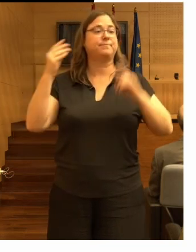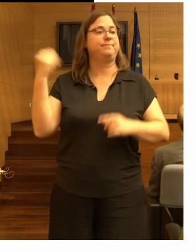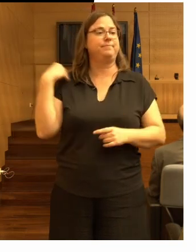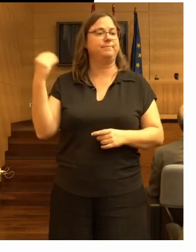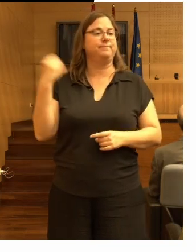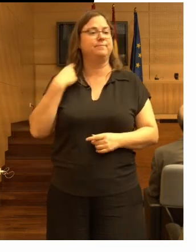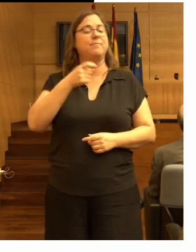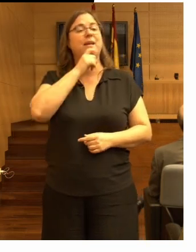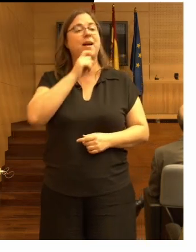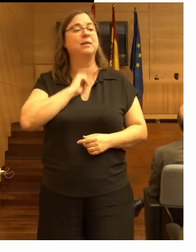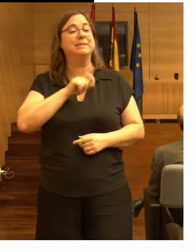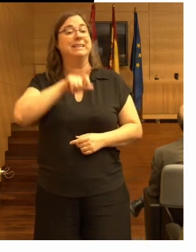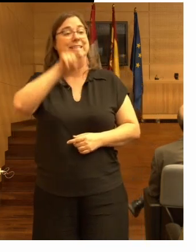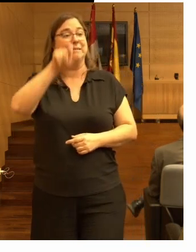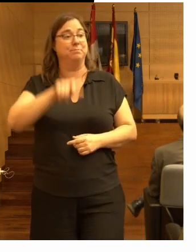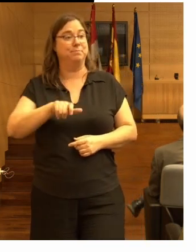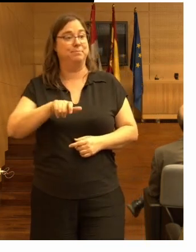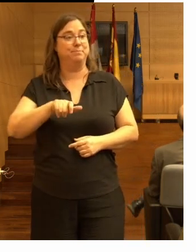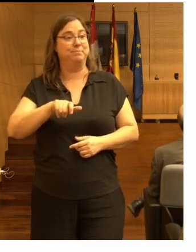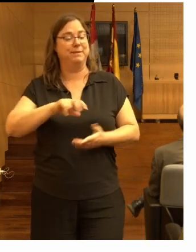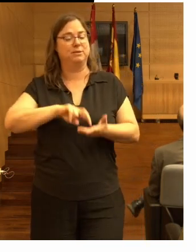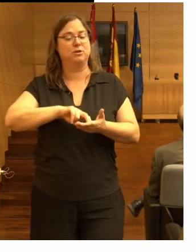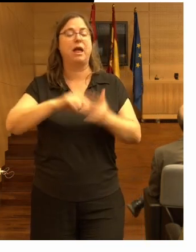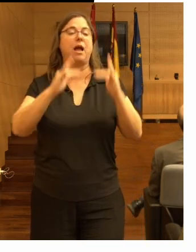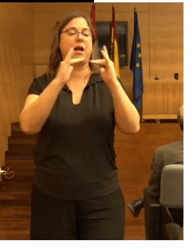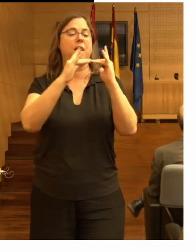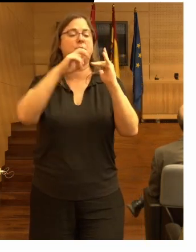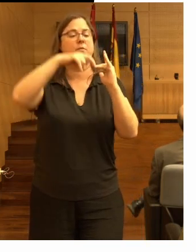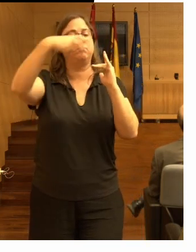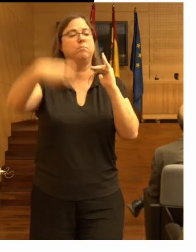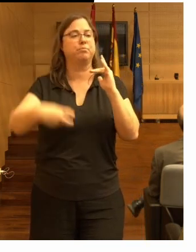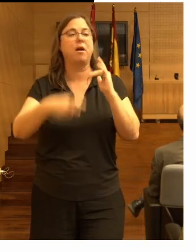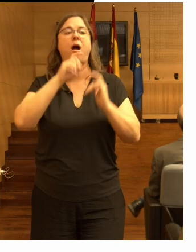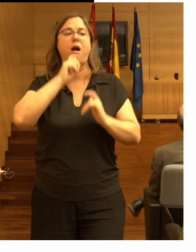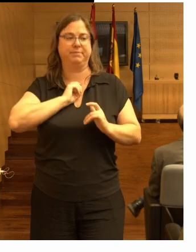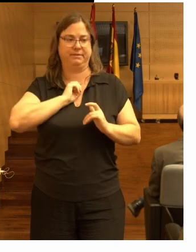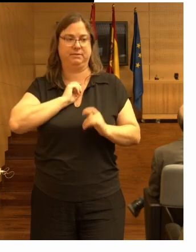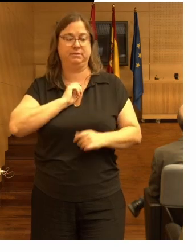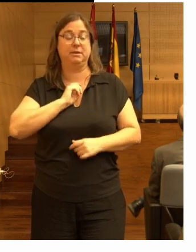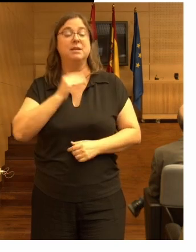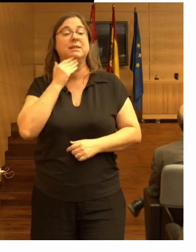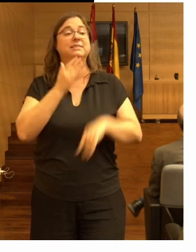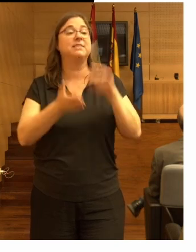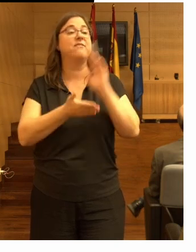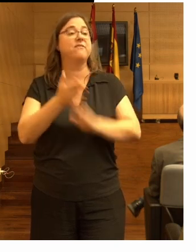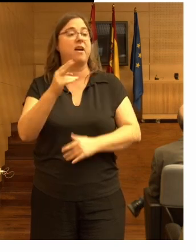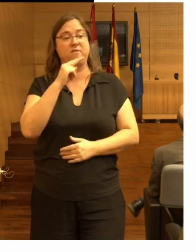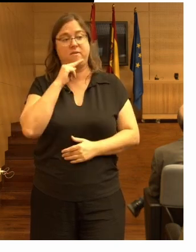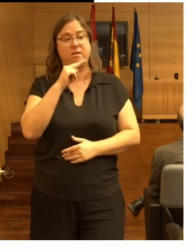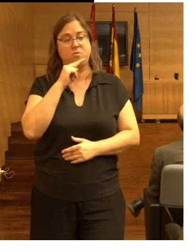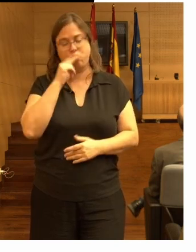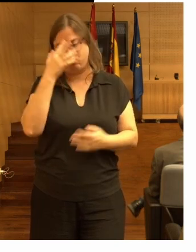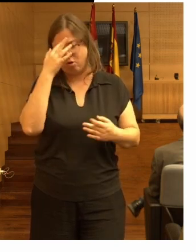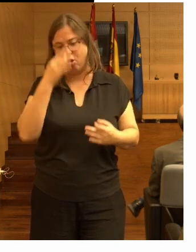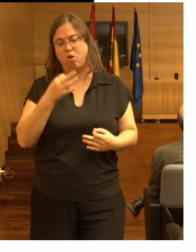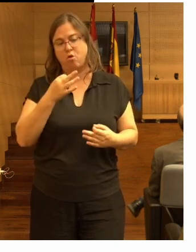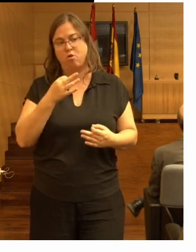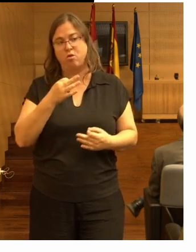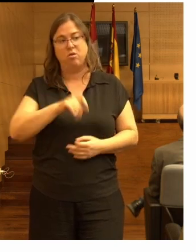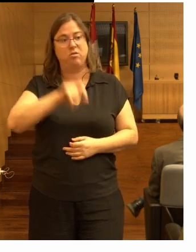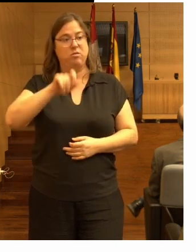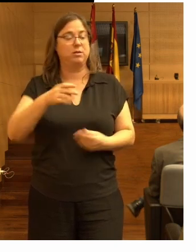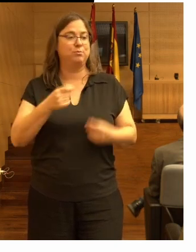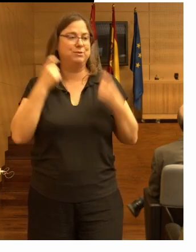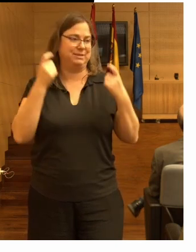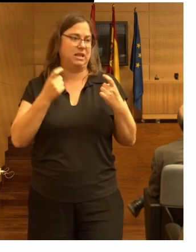que la persona ha salido de la cama para ir al baño evidentemente mucha gente lo va a